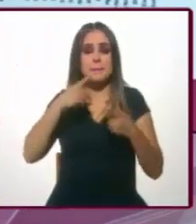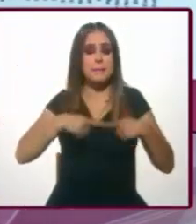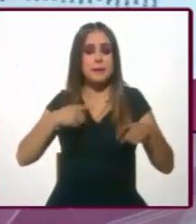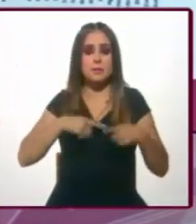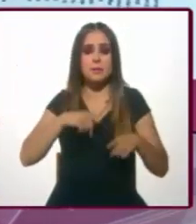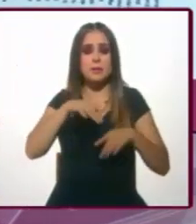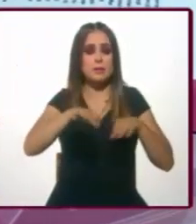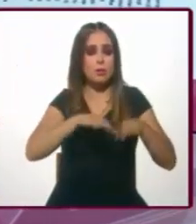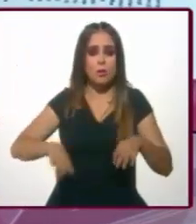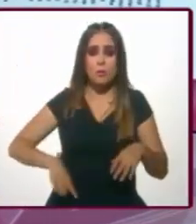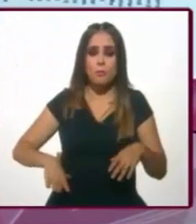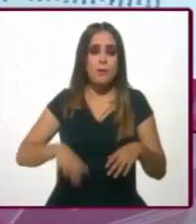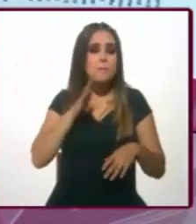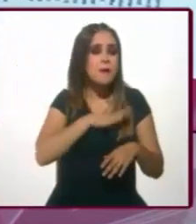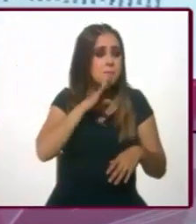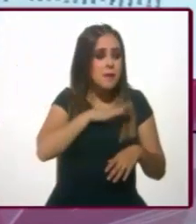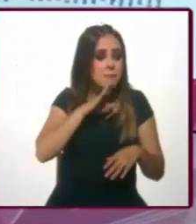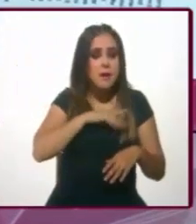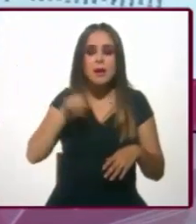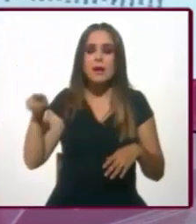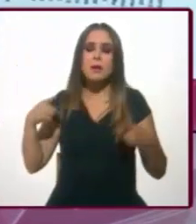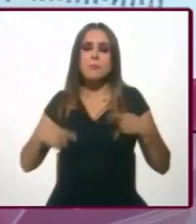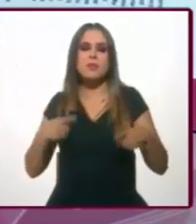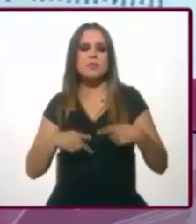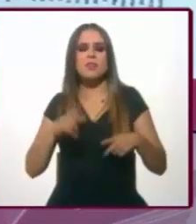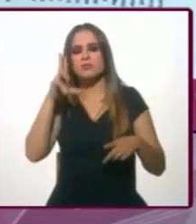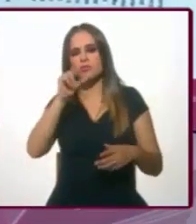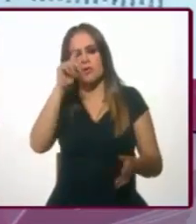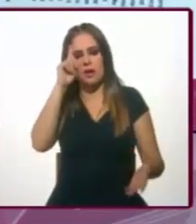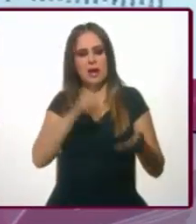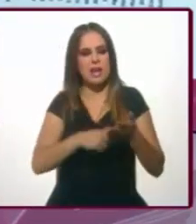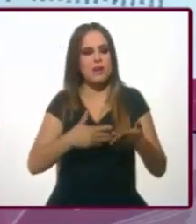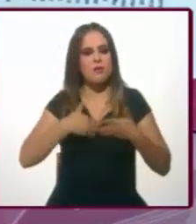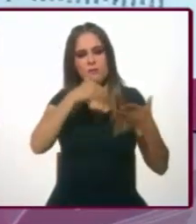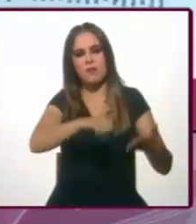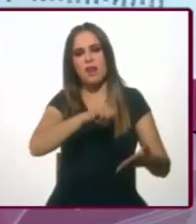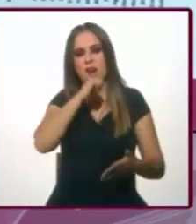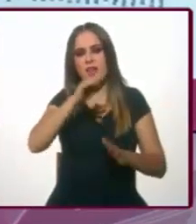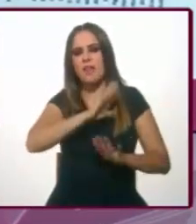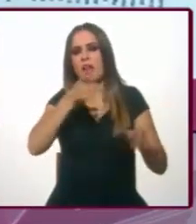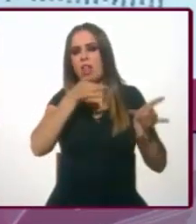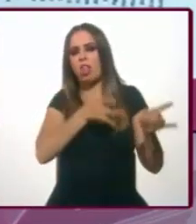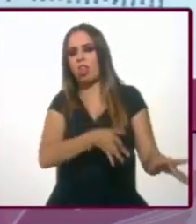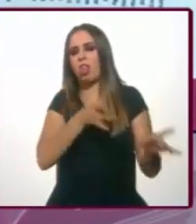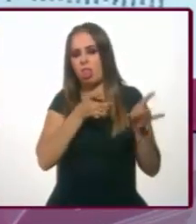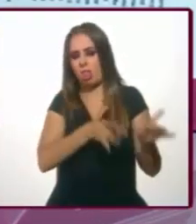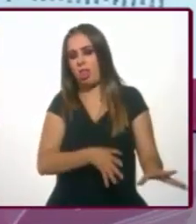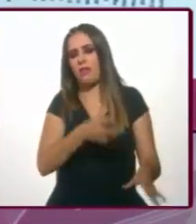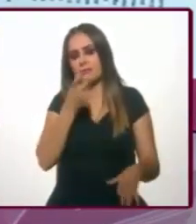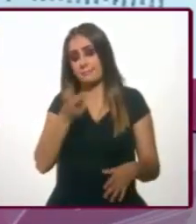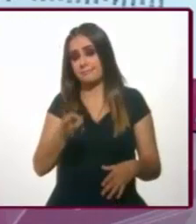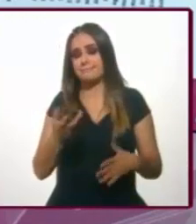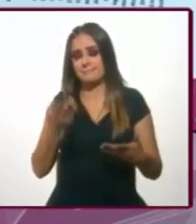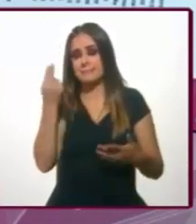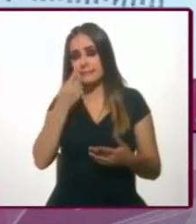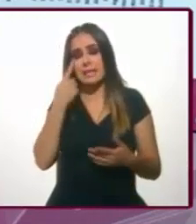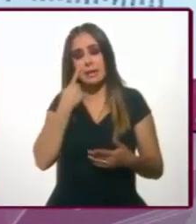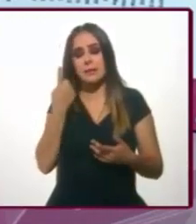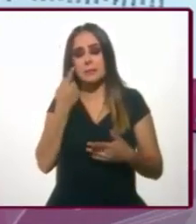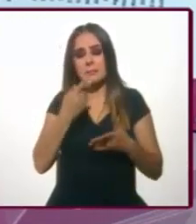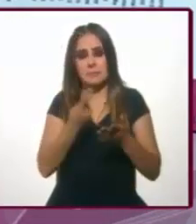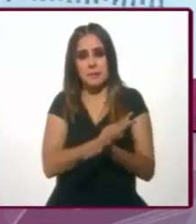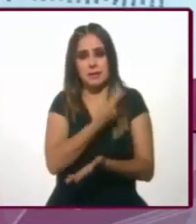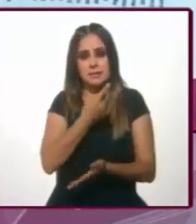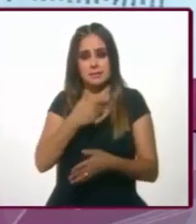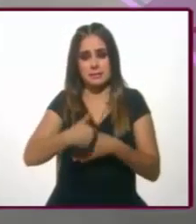algunas de las problemas de campaña, pero que no pasa solo por lo local. Aquí hay un elemento federal que me